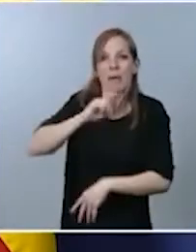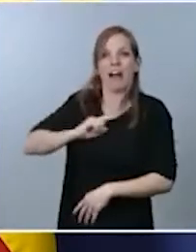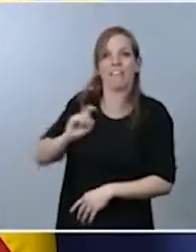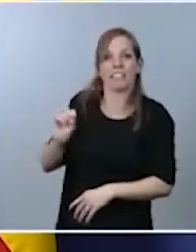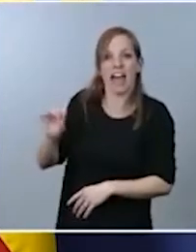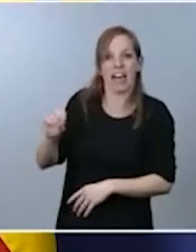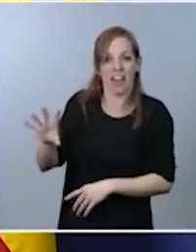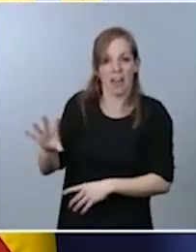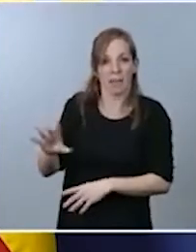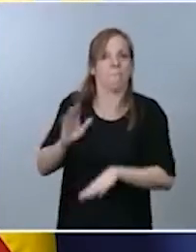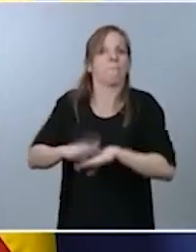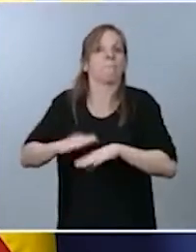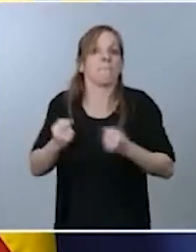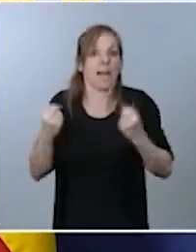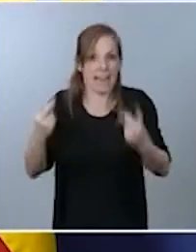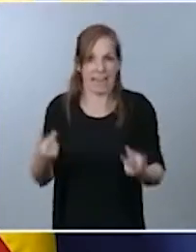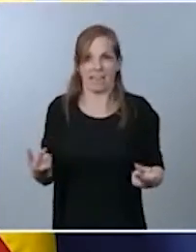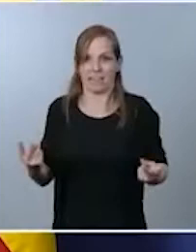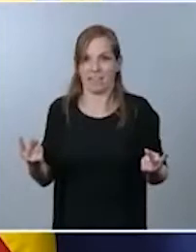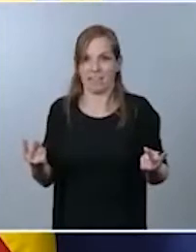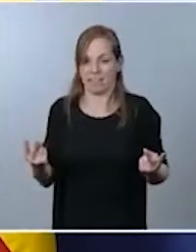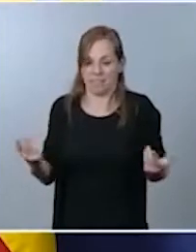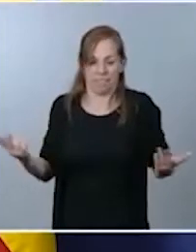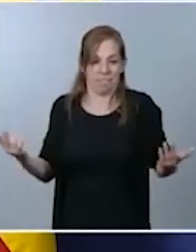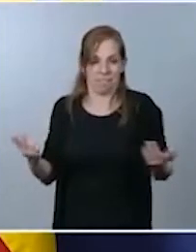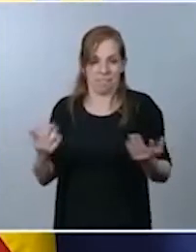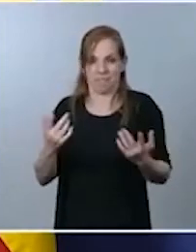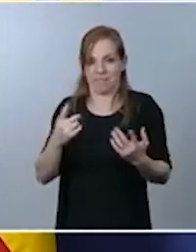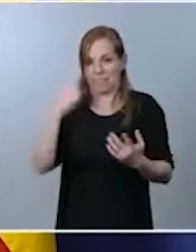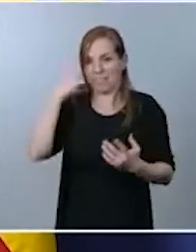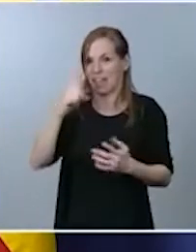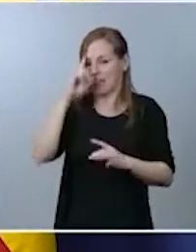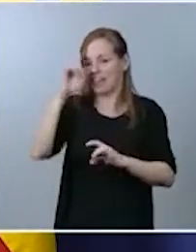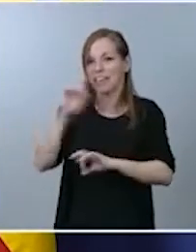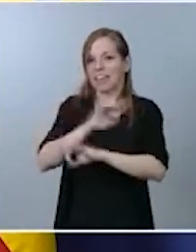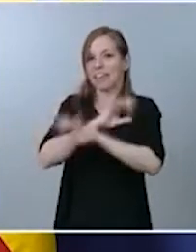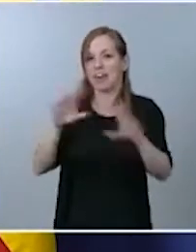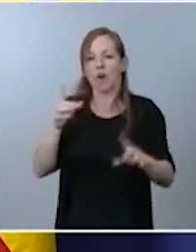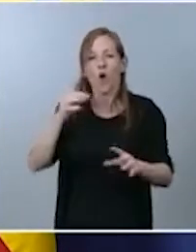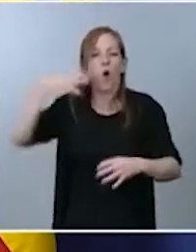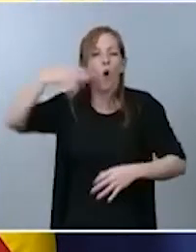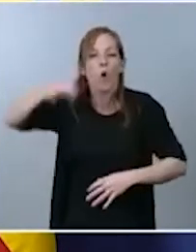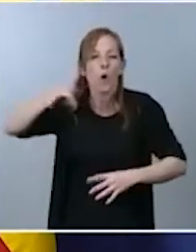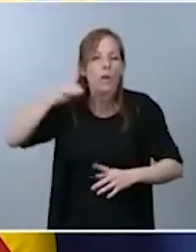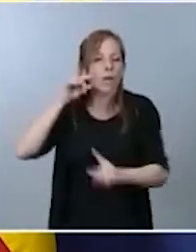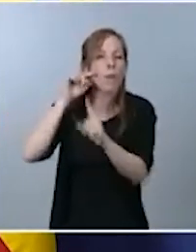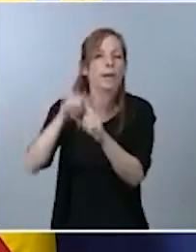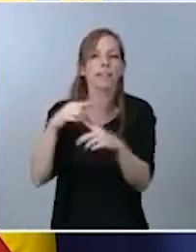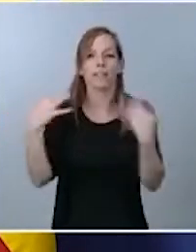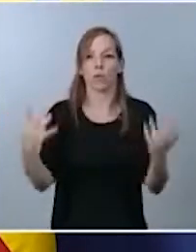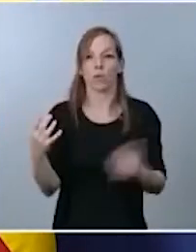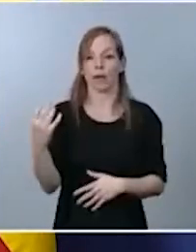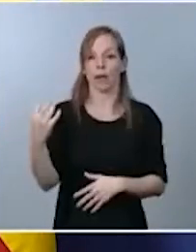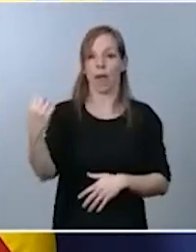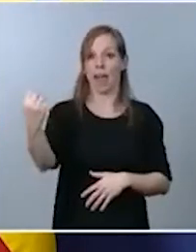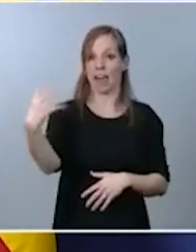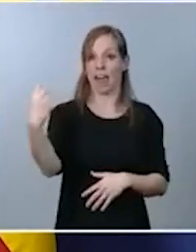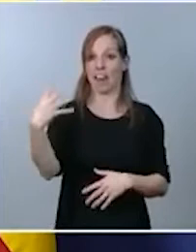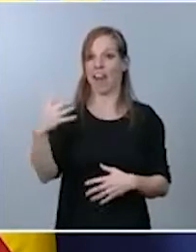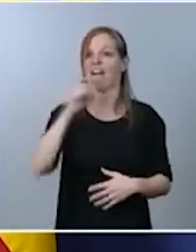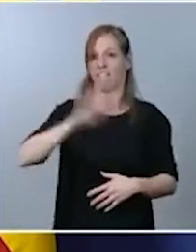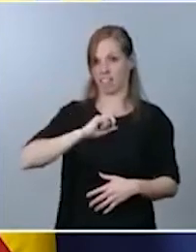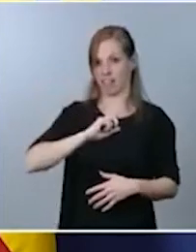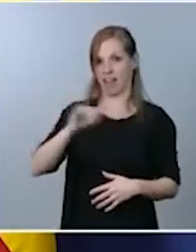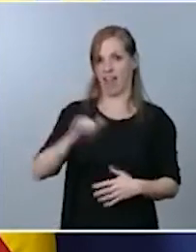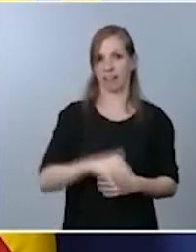un mecanismo de estas características que sirve única y exclusivamente para detectar radares. Volvo a decir